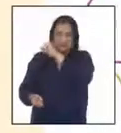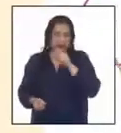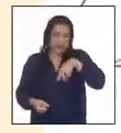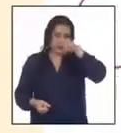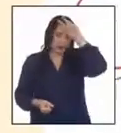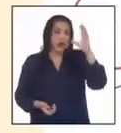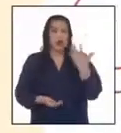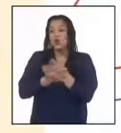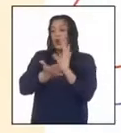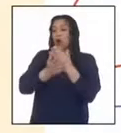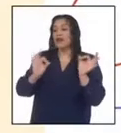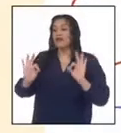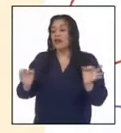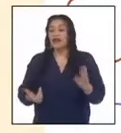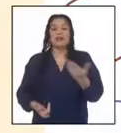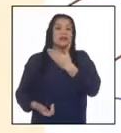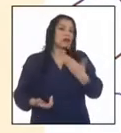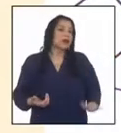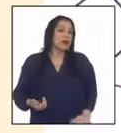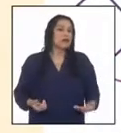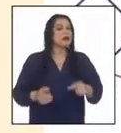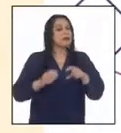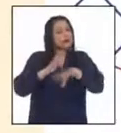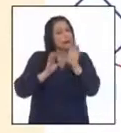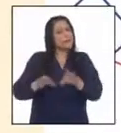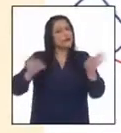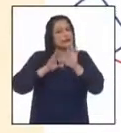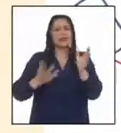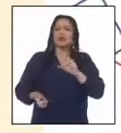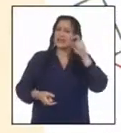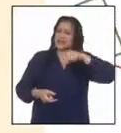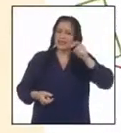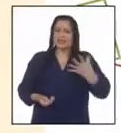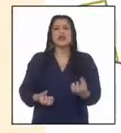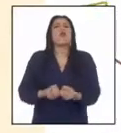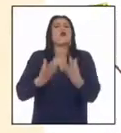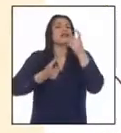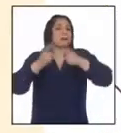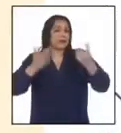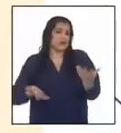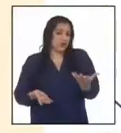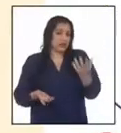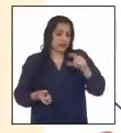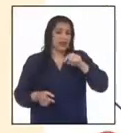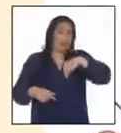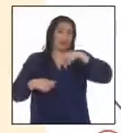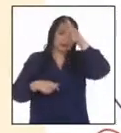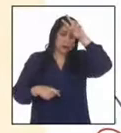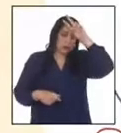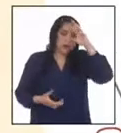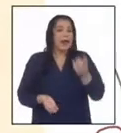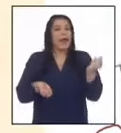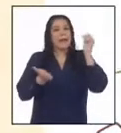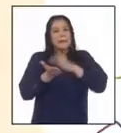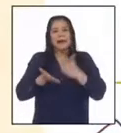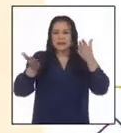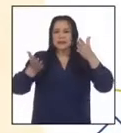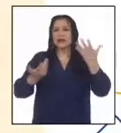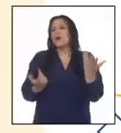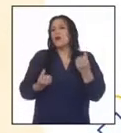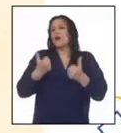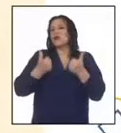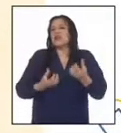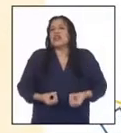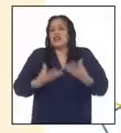un solo aspecto de la administración pública que primordialmente no requiera el conocimiento de la población y es más premioso aún tratándose de medidas